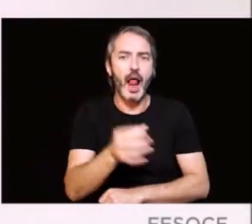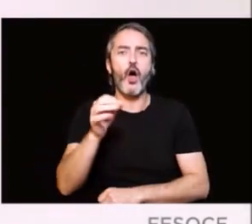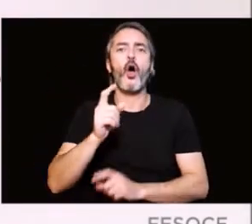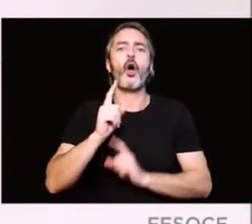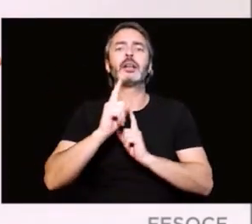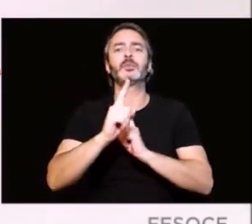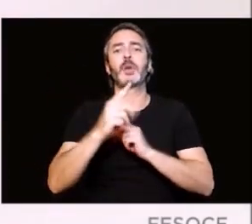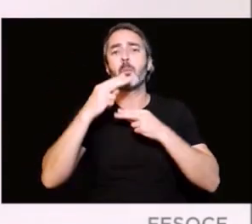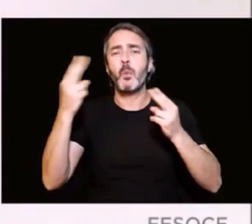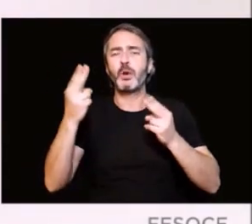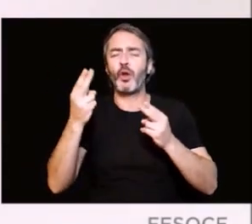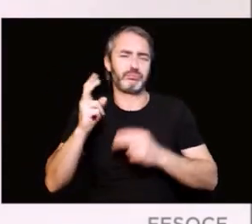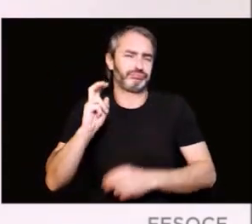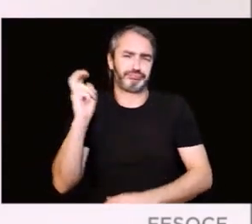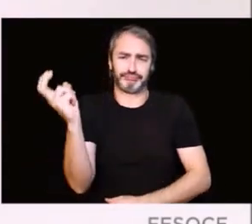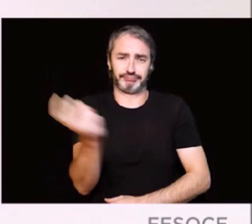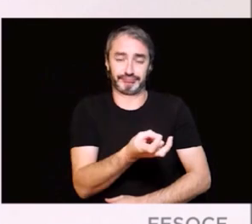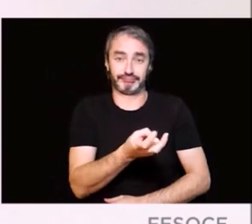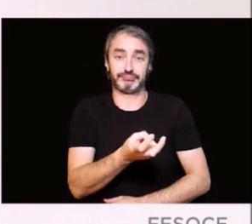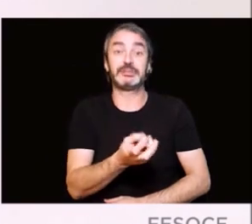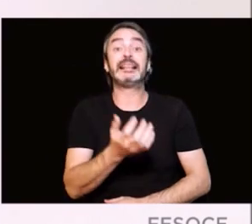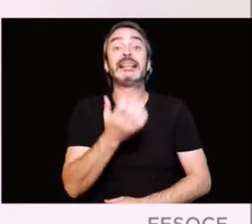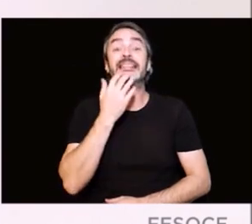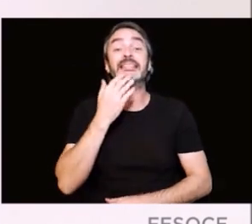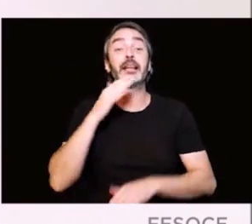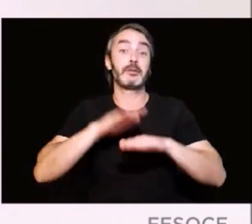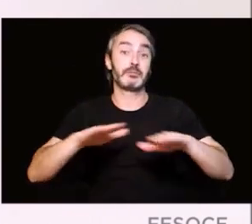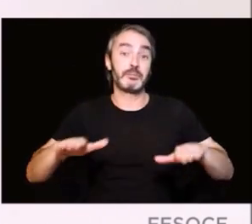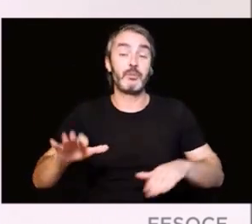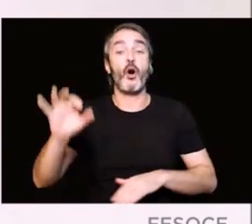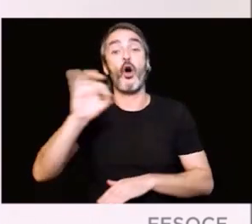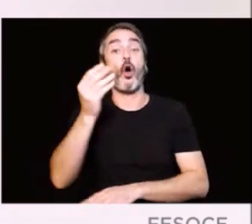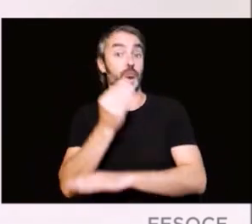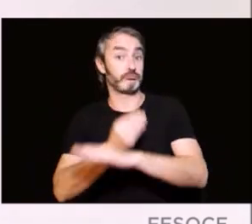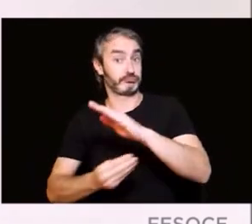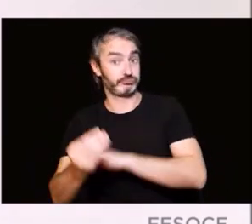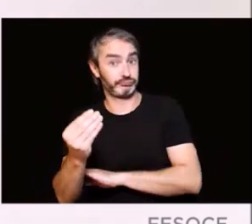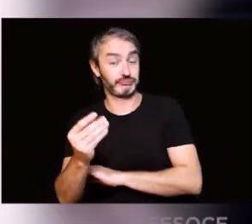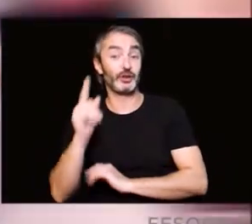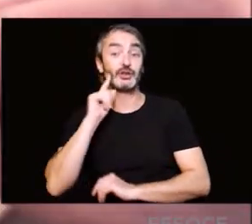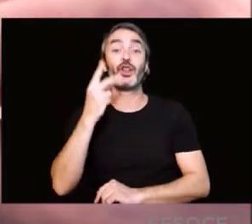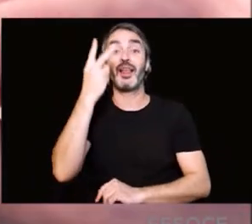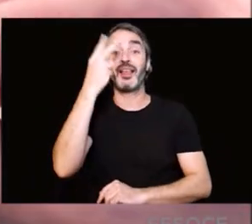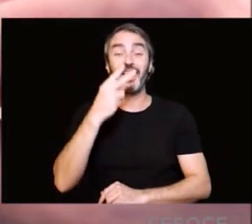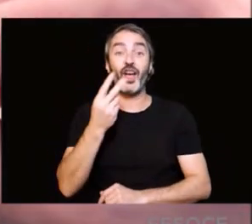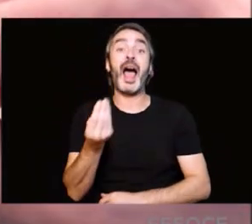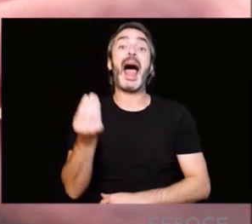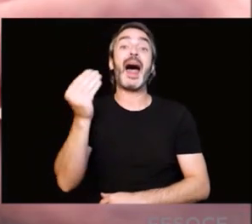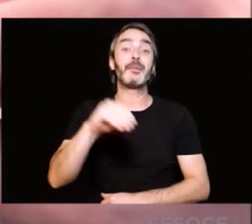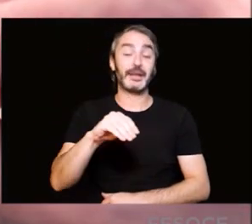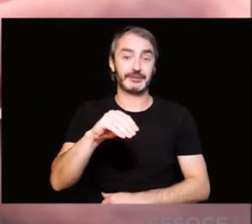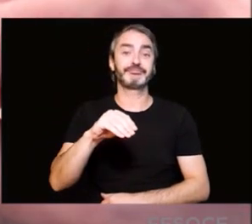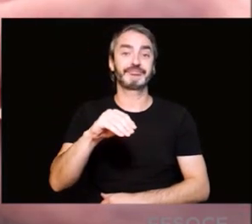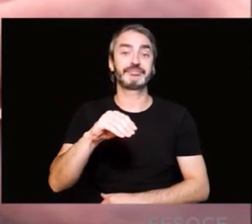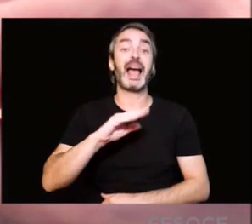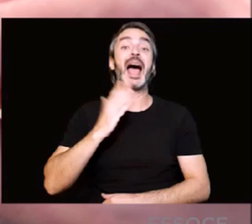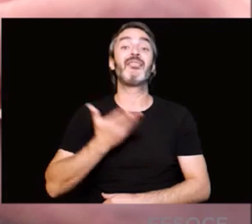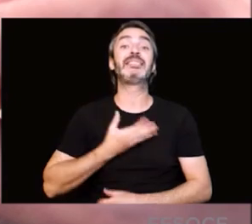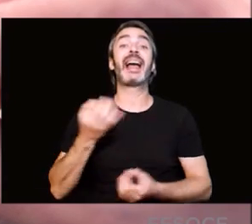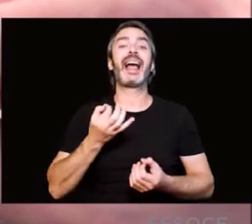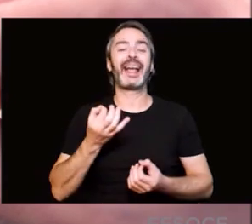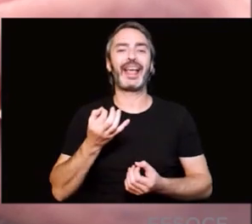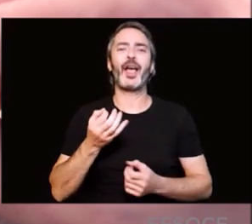el transporte público, un larguísimo, etc. Y si es en un niño pequeño o recién nacido, la sordoceguera, además, puede